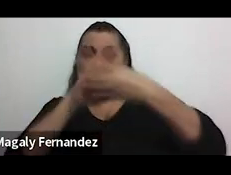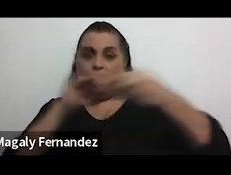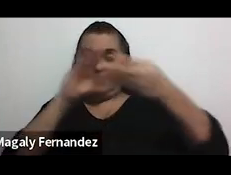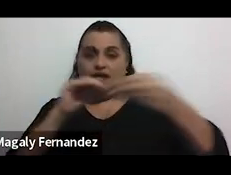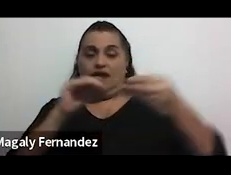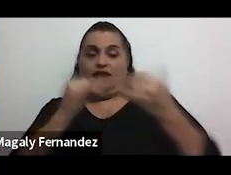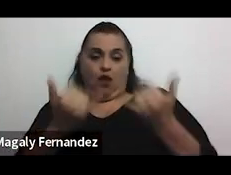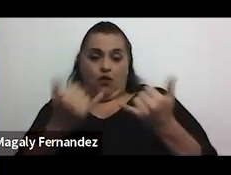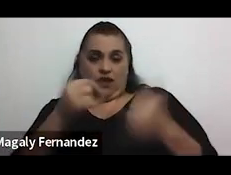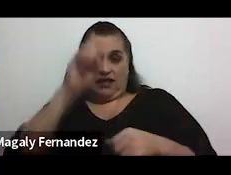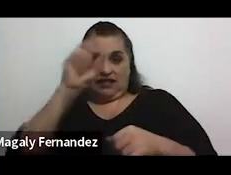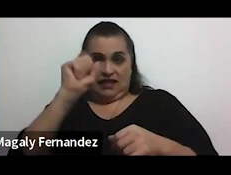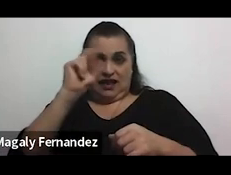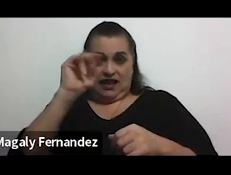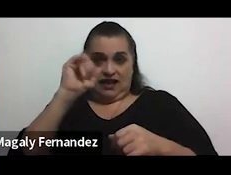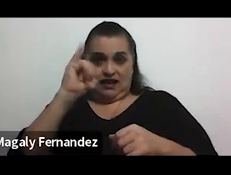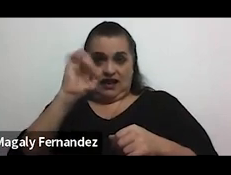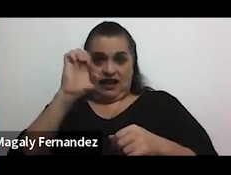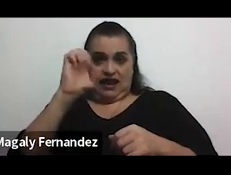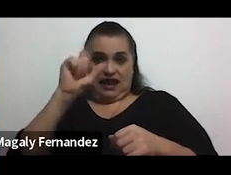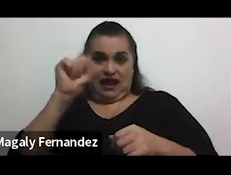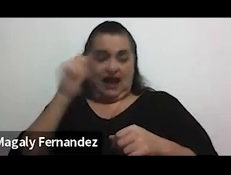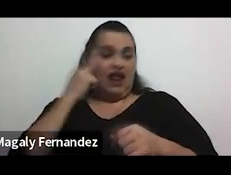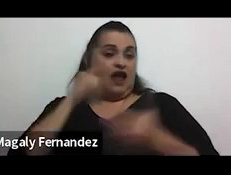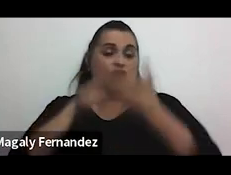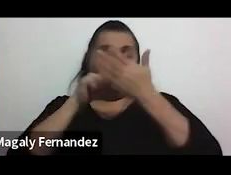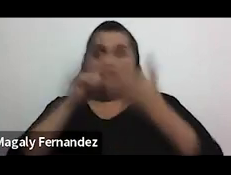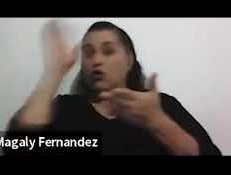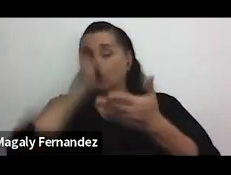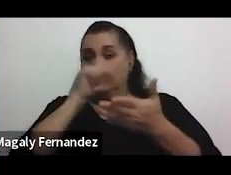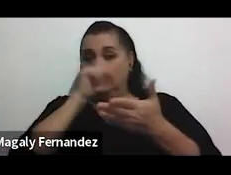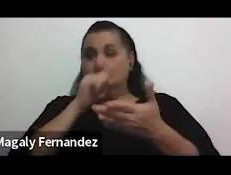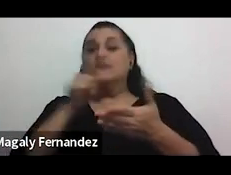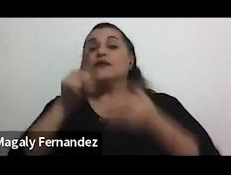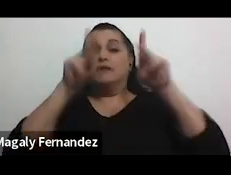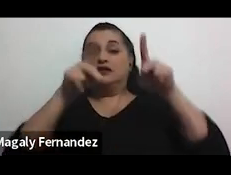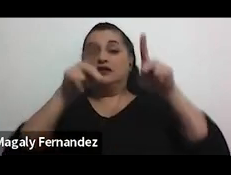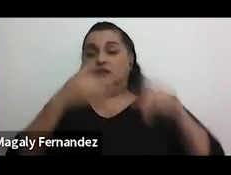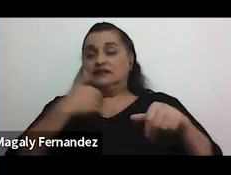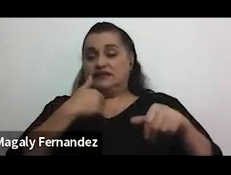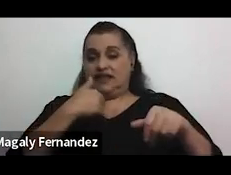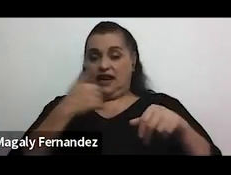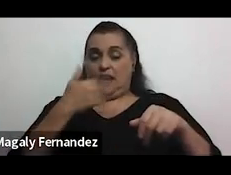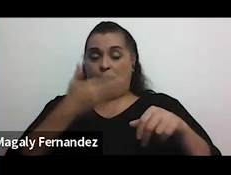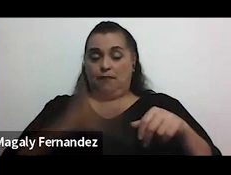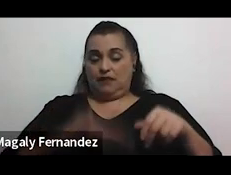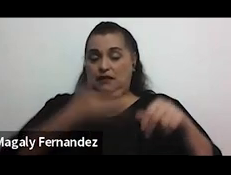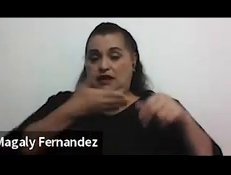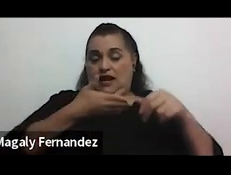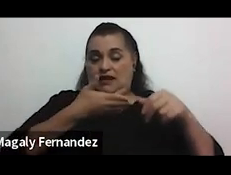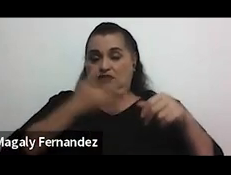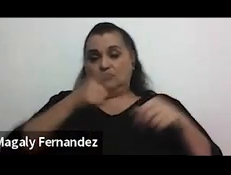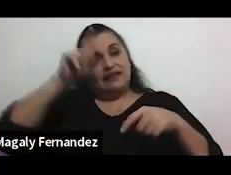Daniela en cuanto a que cuando reconocemos que hay quienes tienen ciertos privilegios es necesario